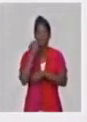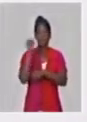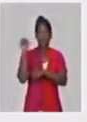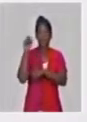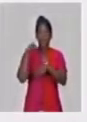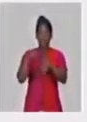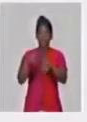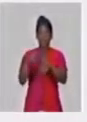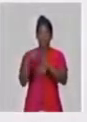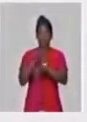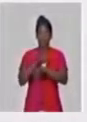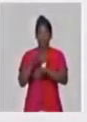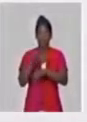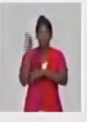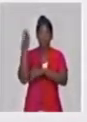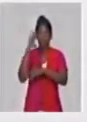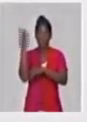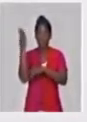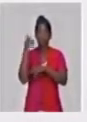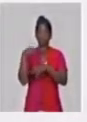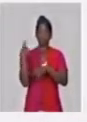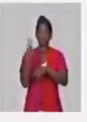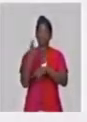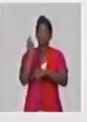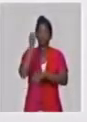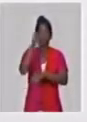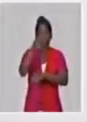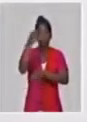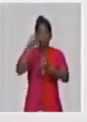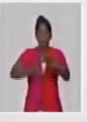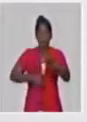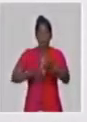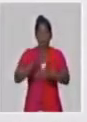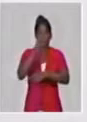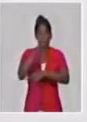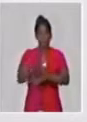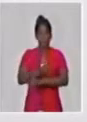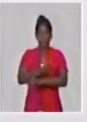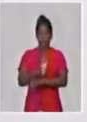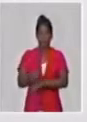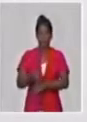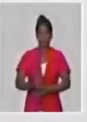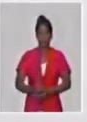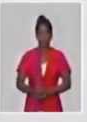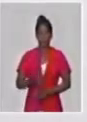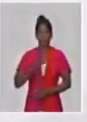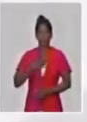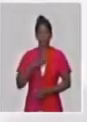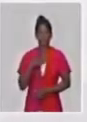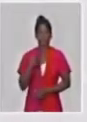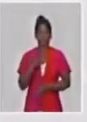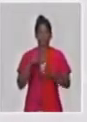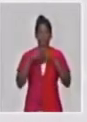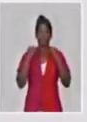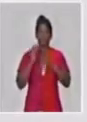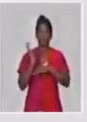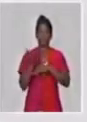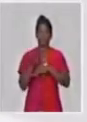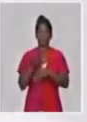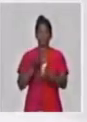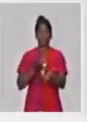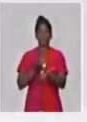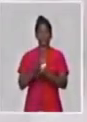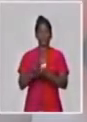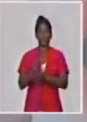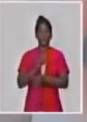carácter grave cuando se violan una de estas indicaciones. Decir que en el caso ya de la gastronomía específicamente se mantiene el servicio de comida